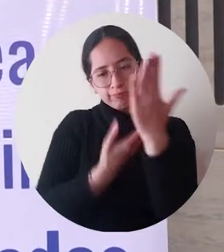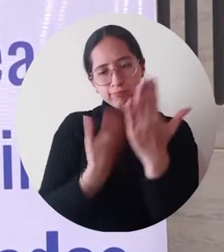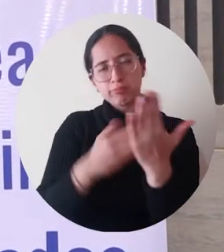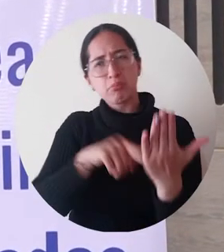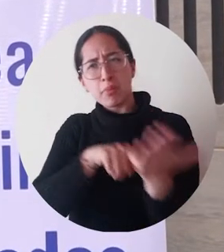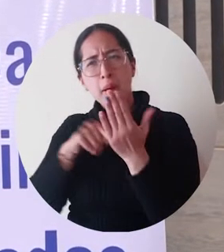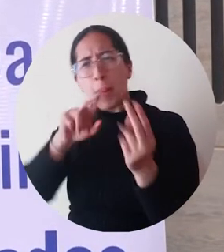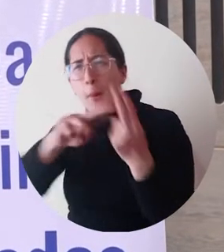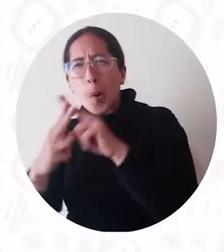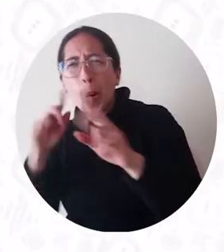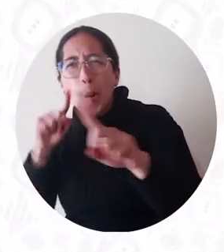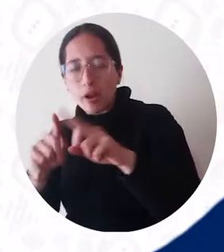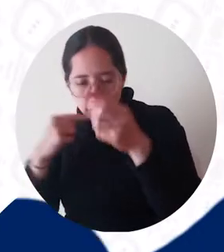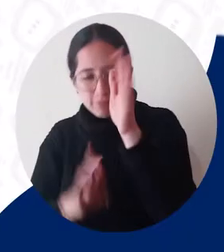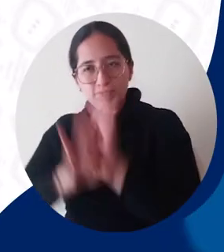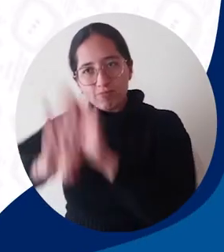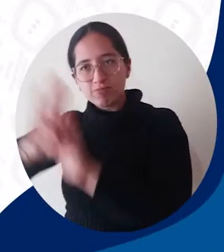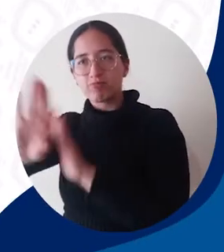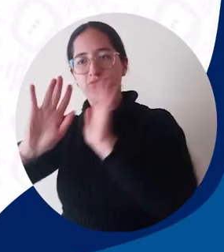y el progreso empresarial.